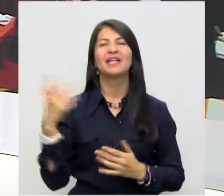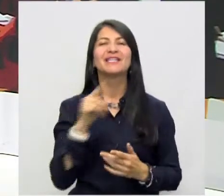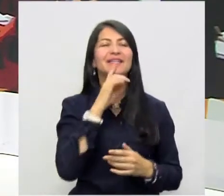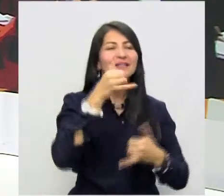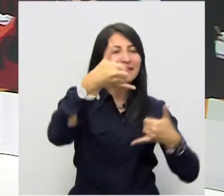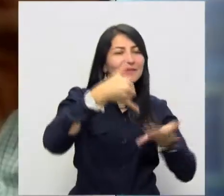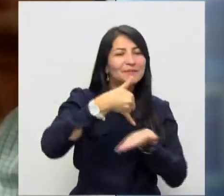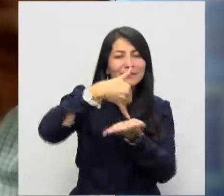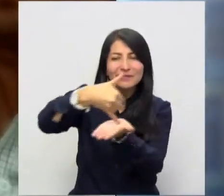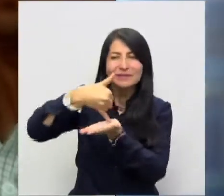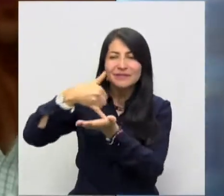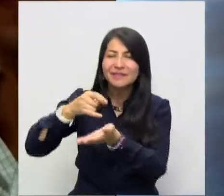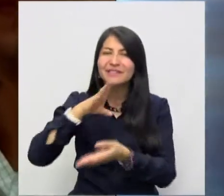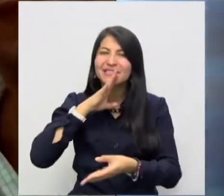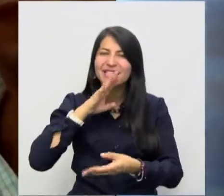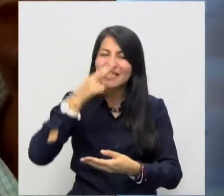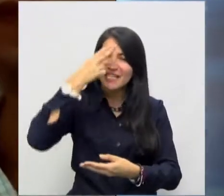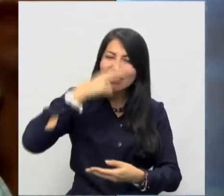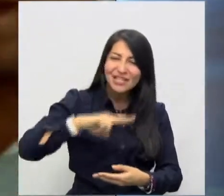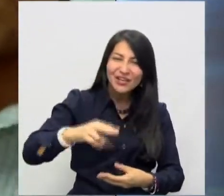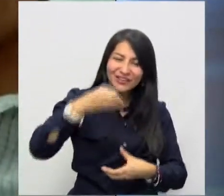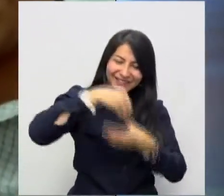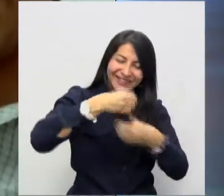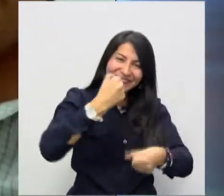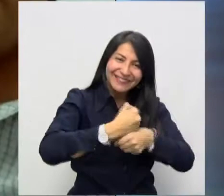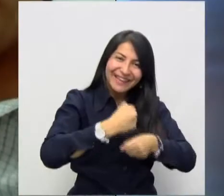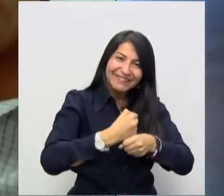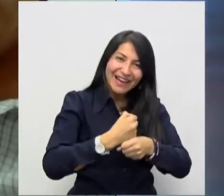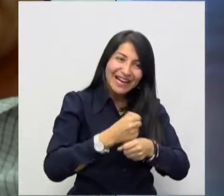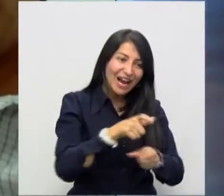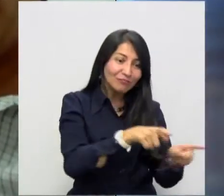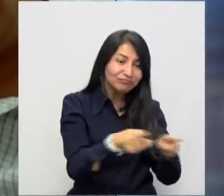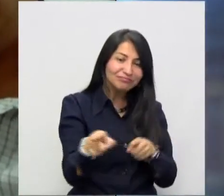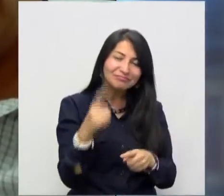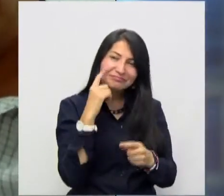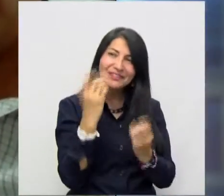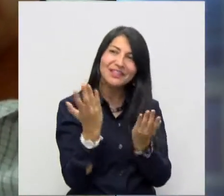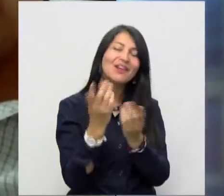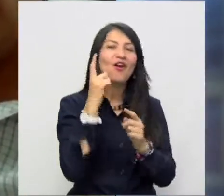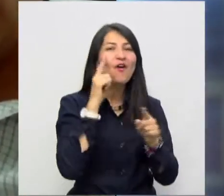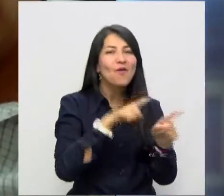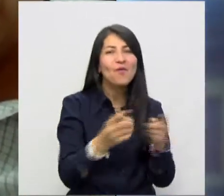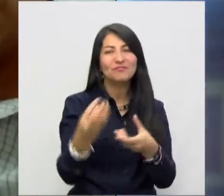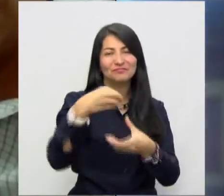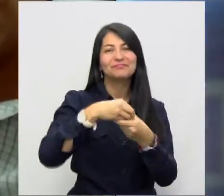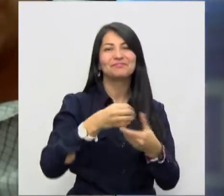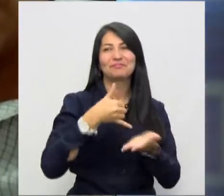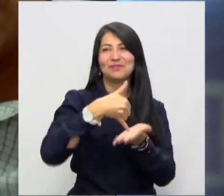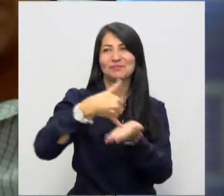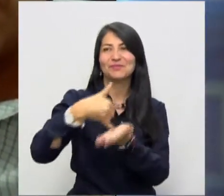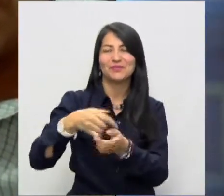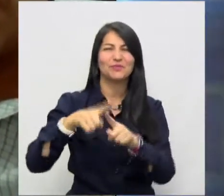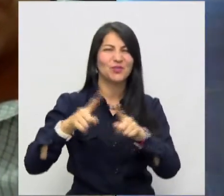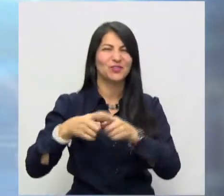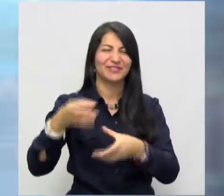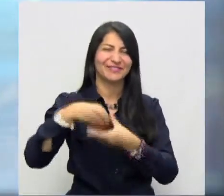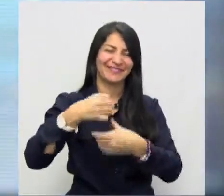de los hijos de sus funcionarios, en los que plasmaron la labor de sus padres en este órgano de control fiscal.